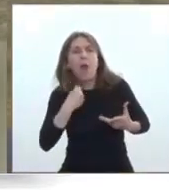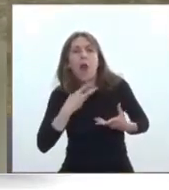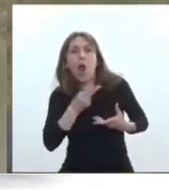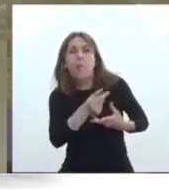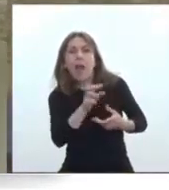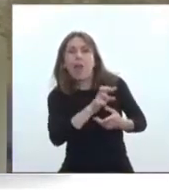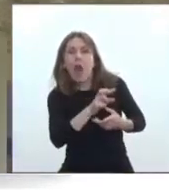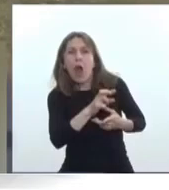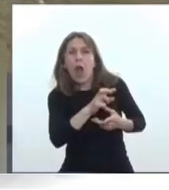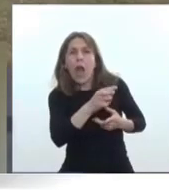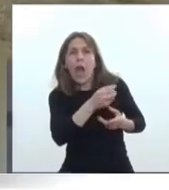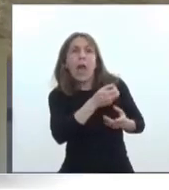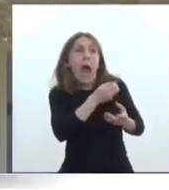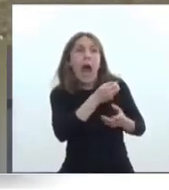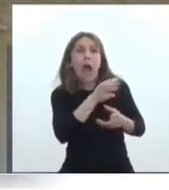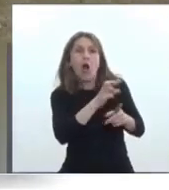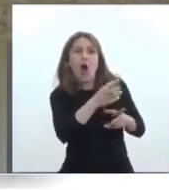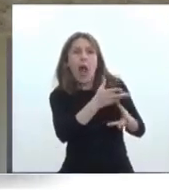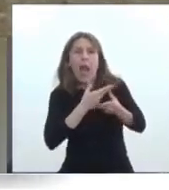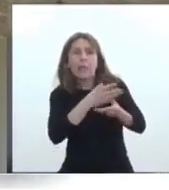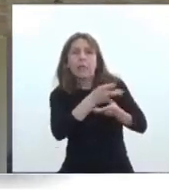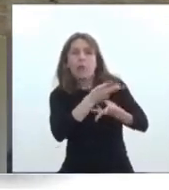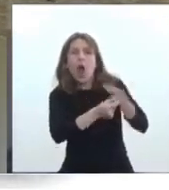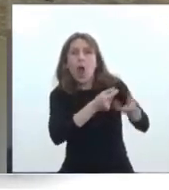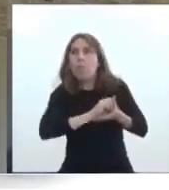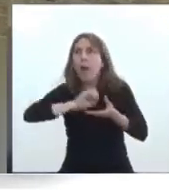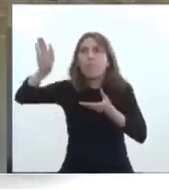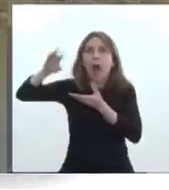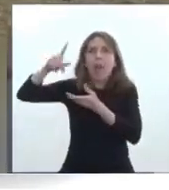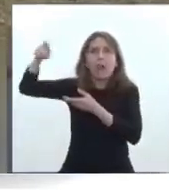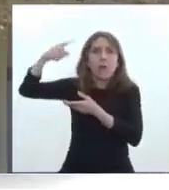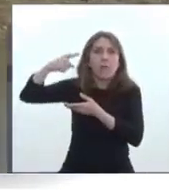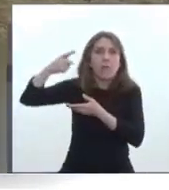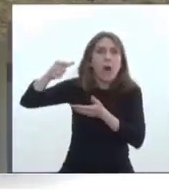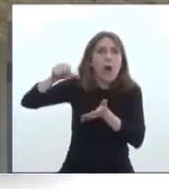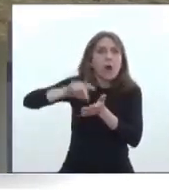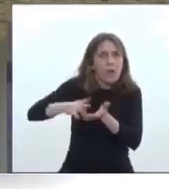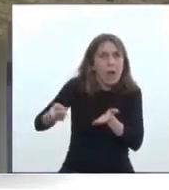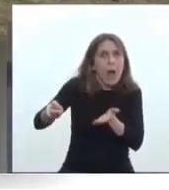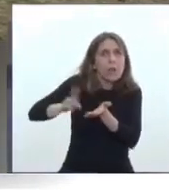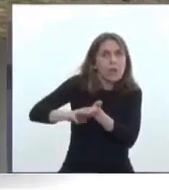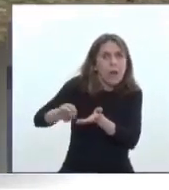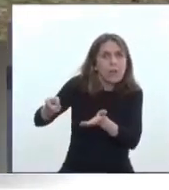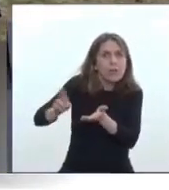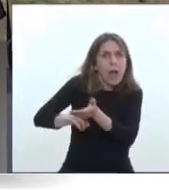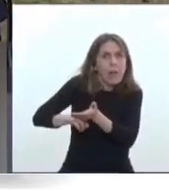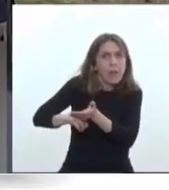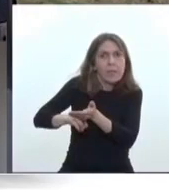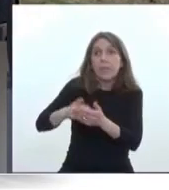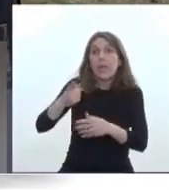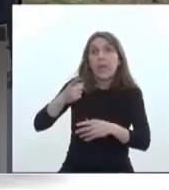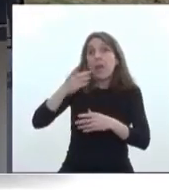llevaron fuera del país una y otra vez, y otra vez tenemos que llegar nosotros a poner orden a todo eso.